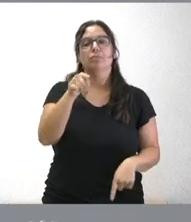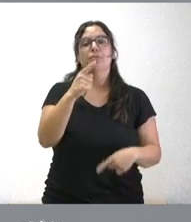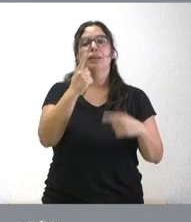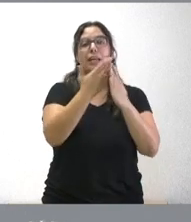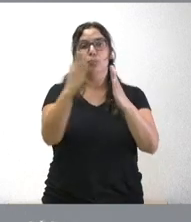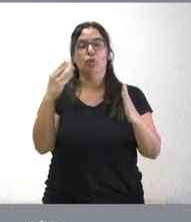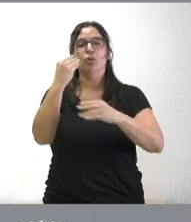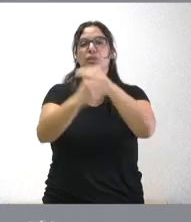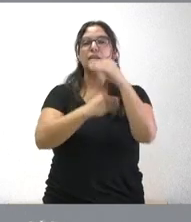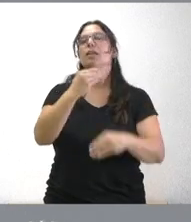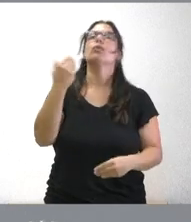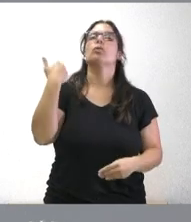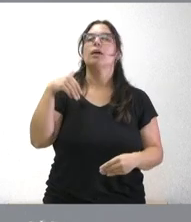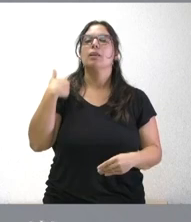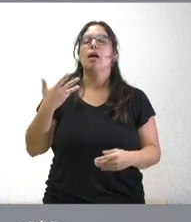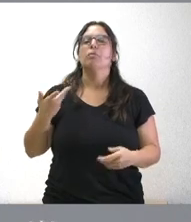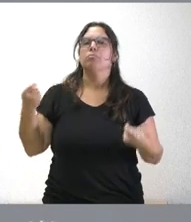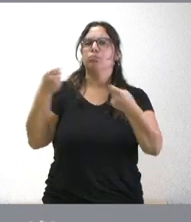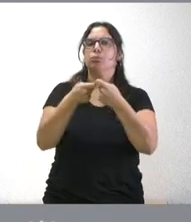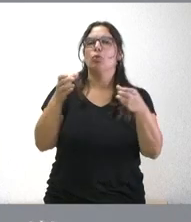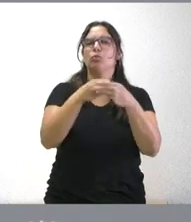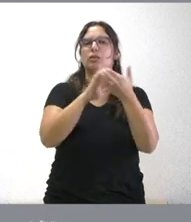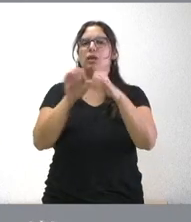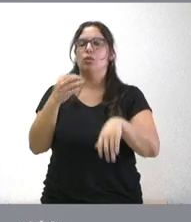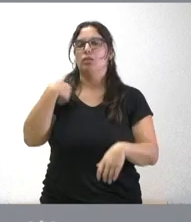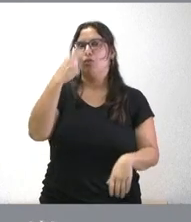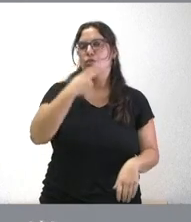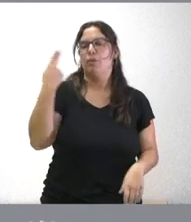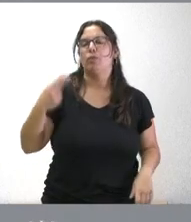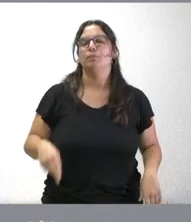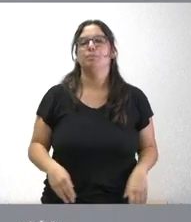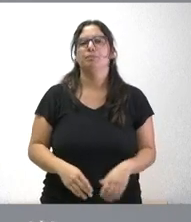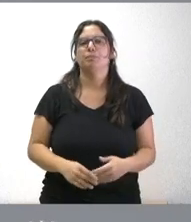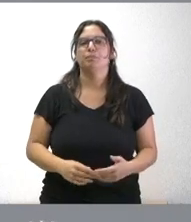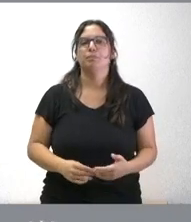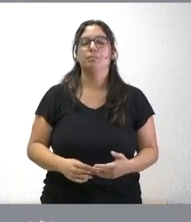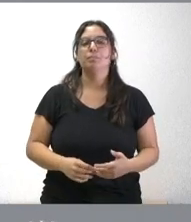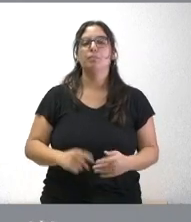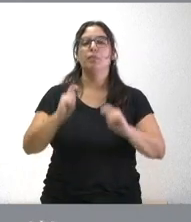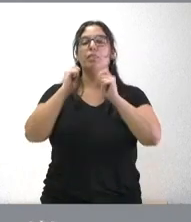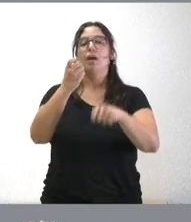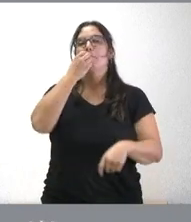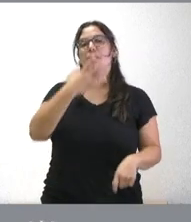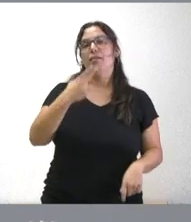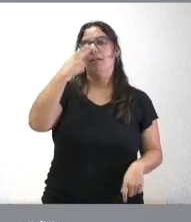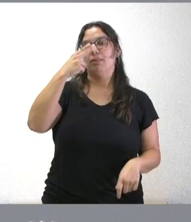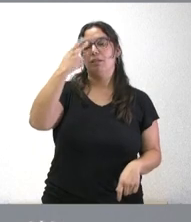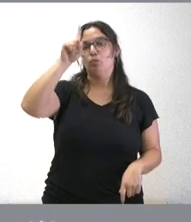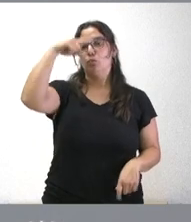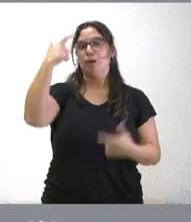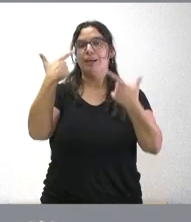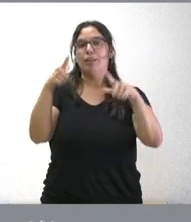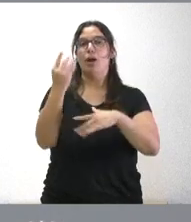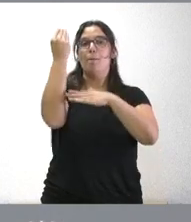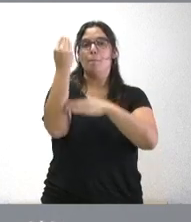ya tuvo lugar y que cuenta con la aportación de la Junta de Castilla y León que ahora confirmamos se declara Bien de Interés Cultural con categoría de